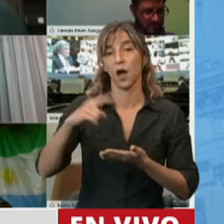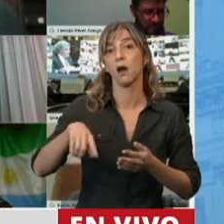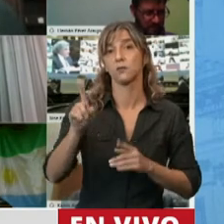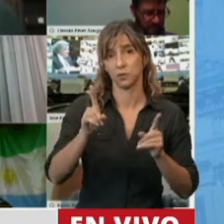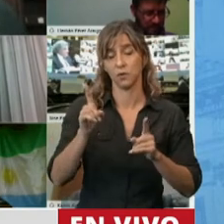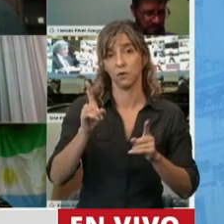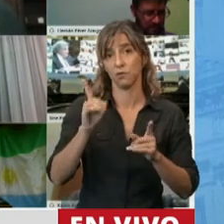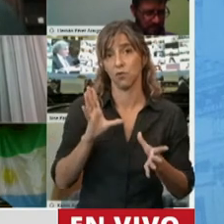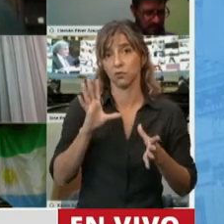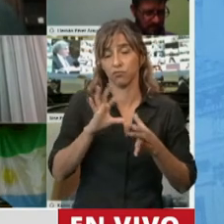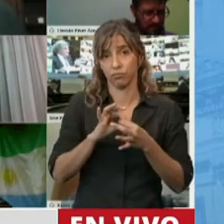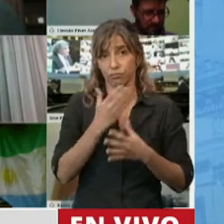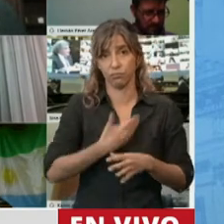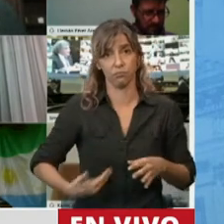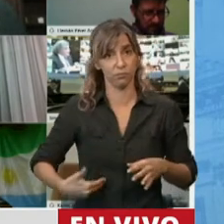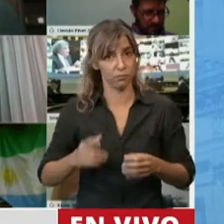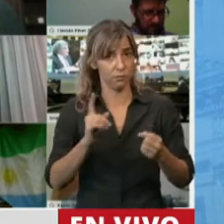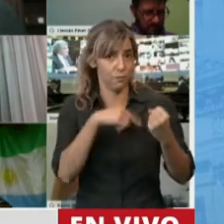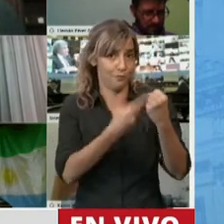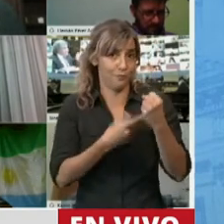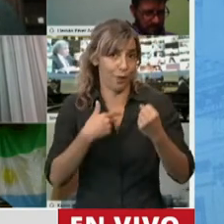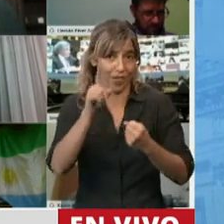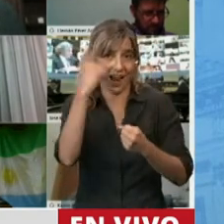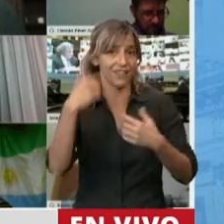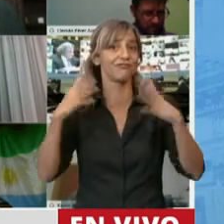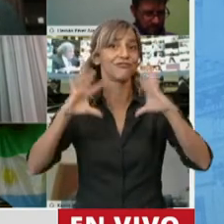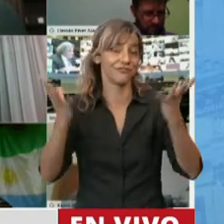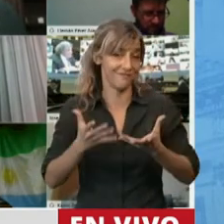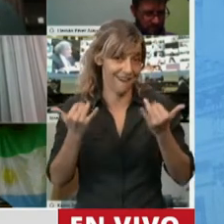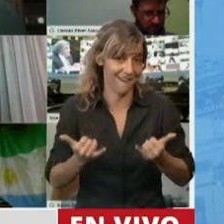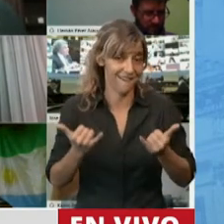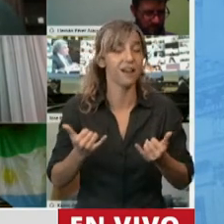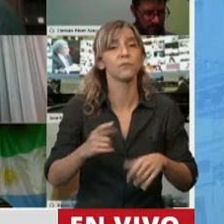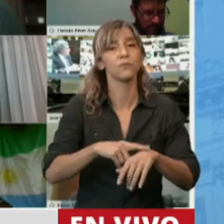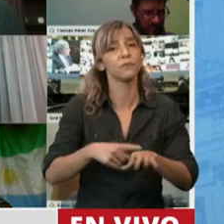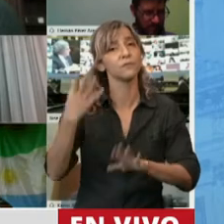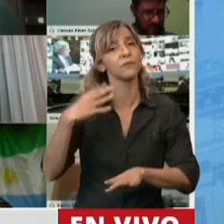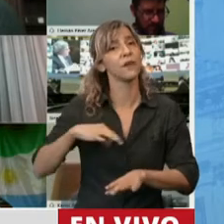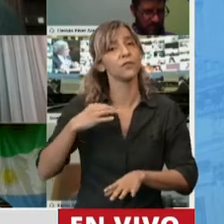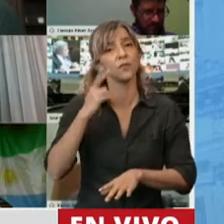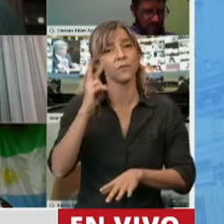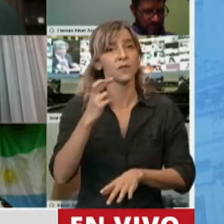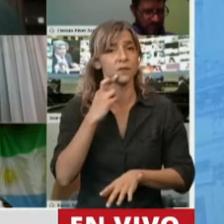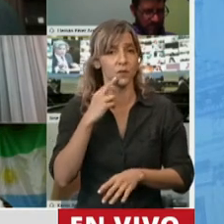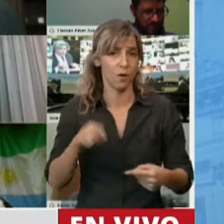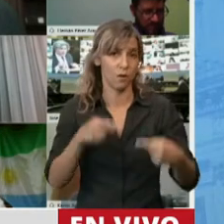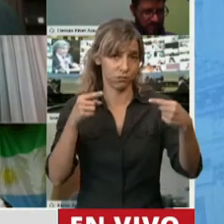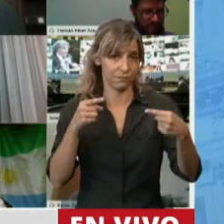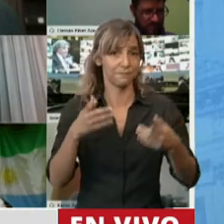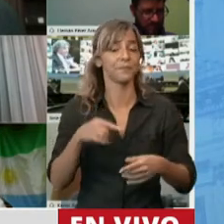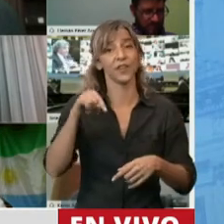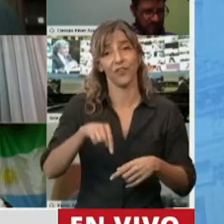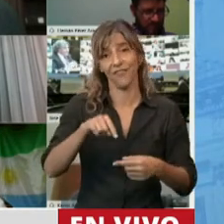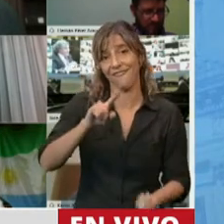y que ejerce el poder de la nación, que otrora 2019 era oposición. Y hoy son oposición aquellos que